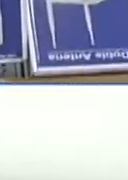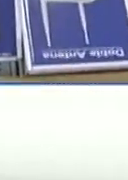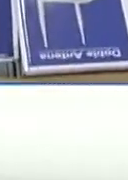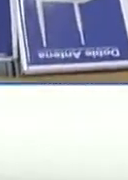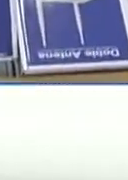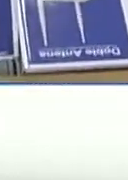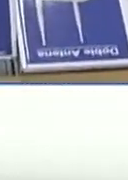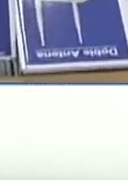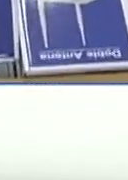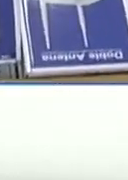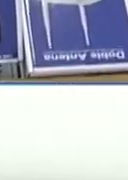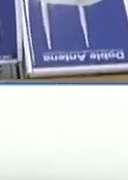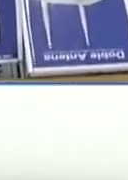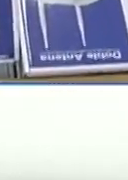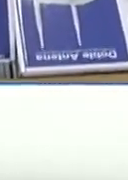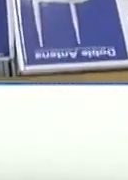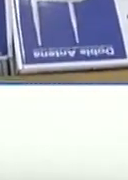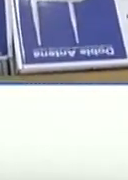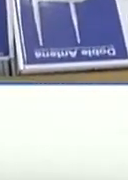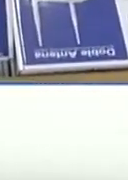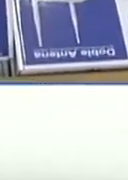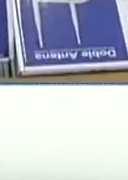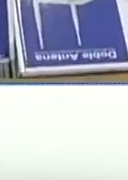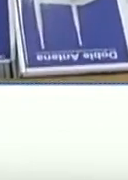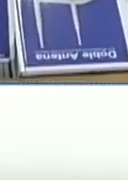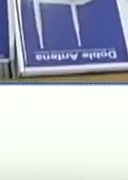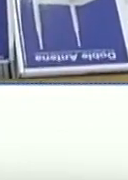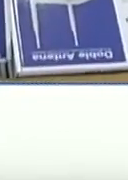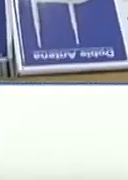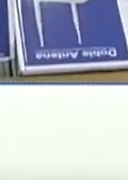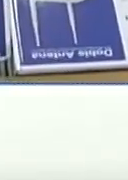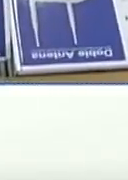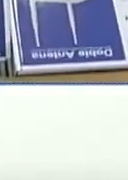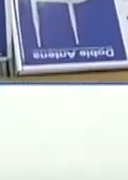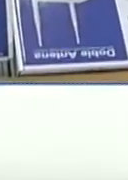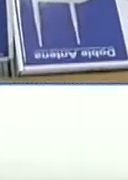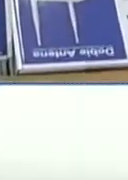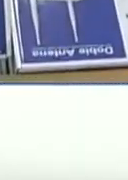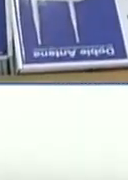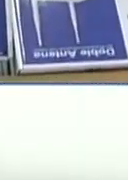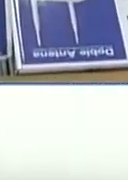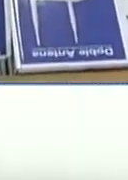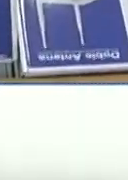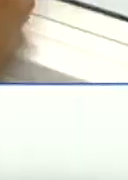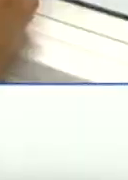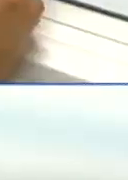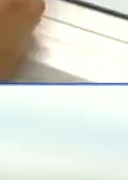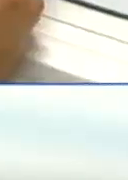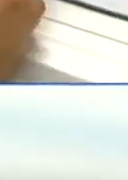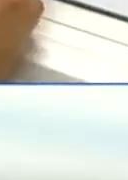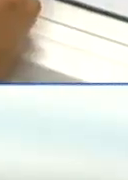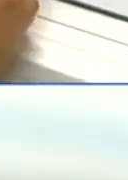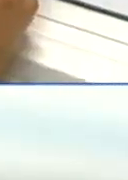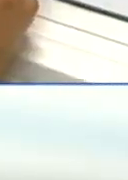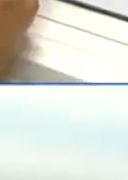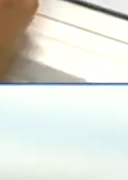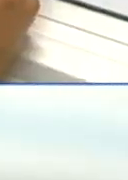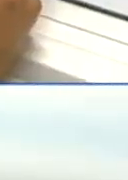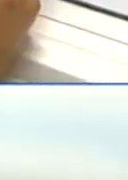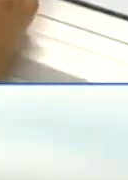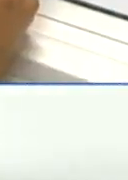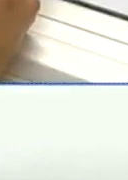Educación y salud, estos primeros 100.000. Y después, bueno, ahí vamos. Hay que meterle el ojo